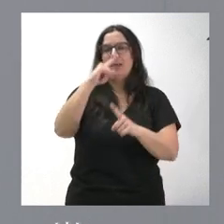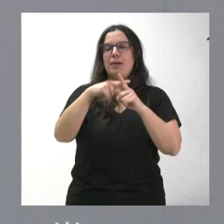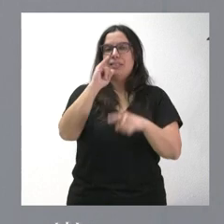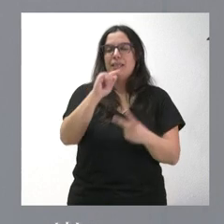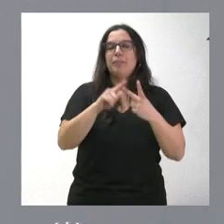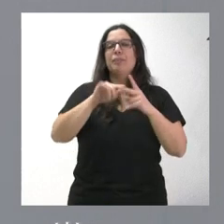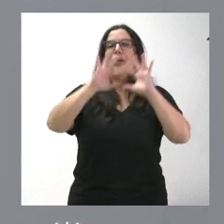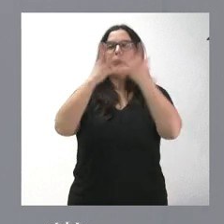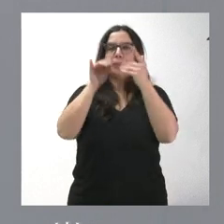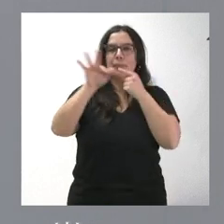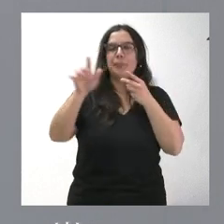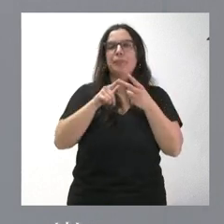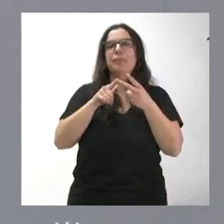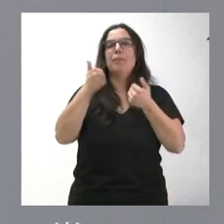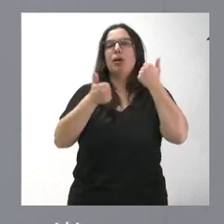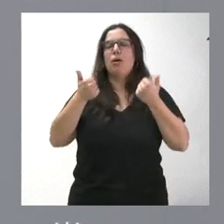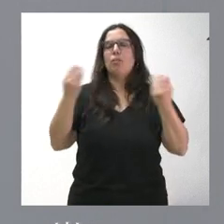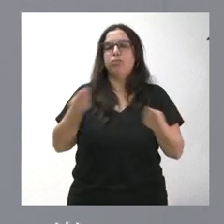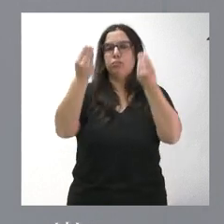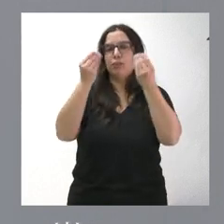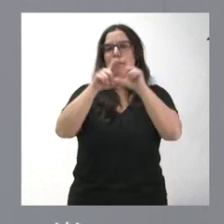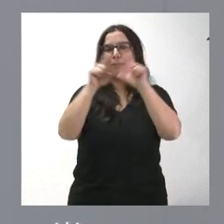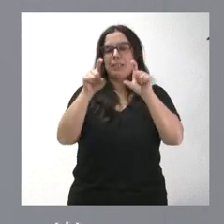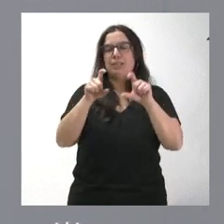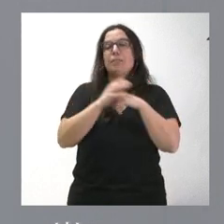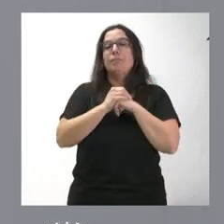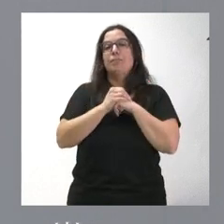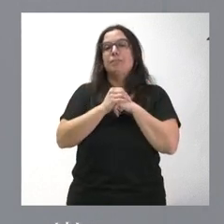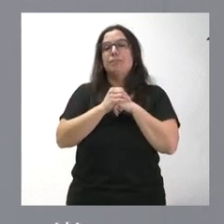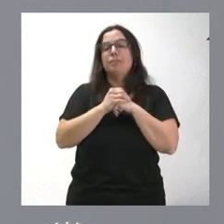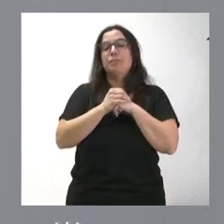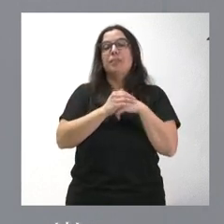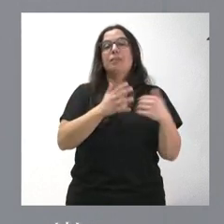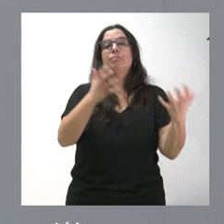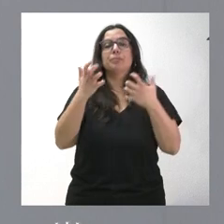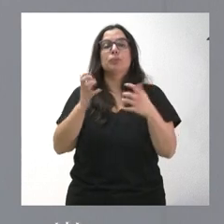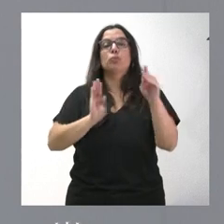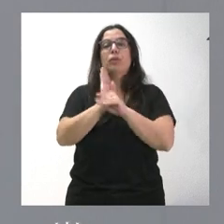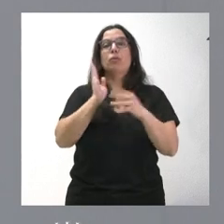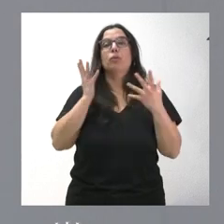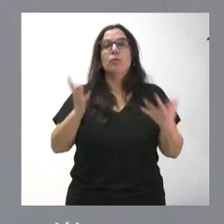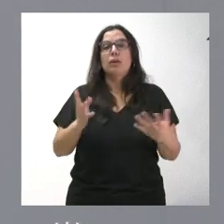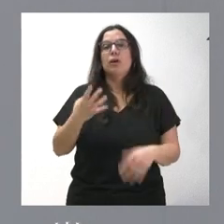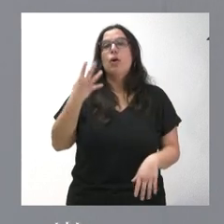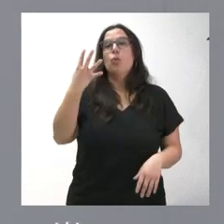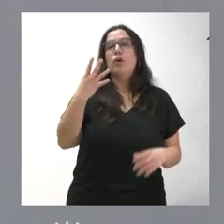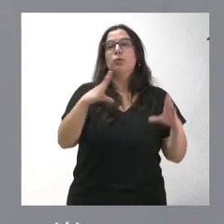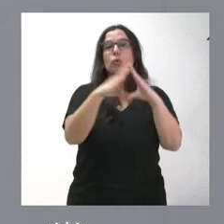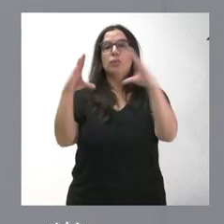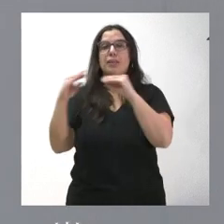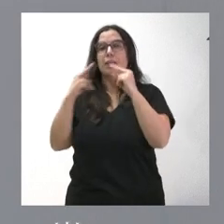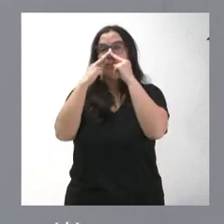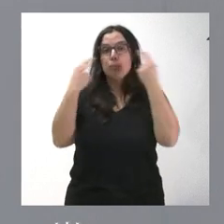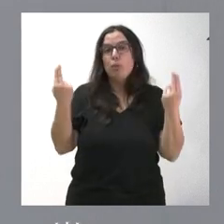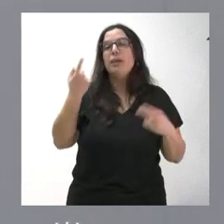internacionalización y mejora de la competitividad empresarial. Los beneficiarios de estas subvenciones son las cuatro universidades públicas,